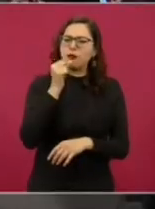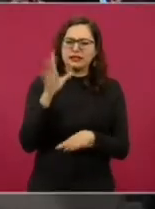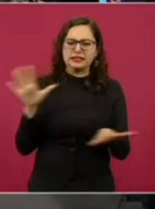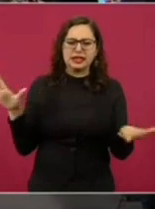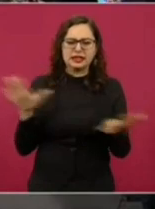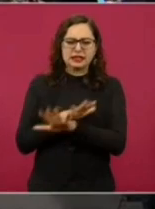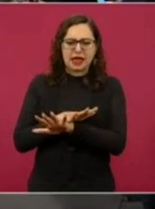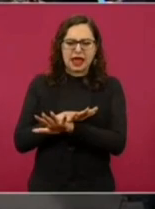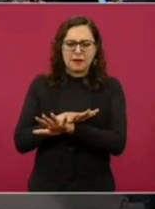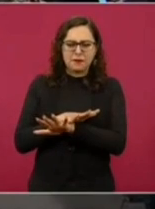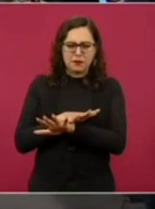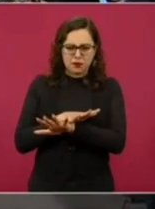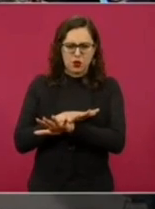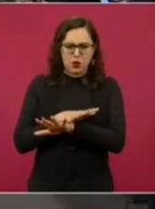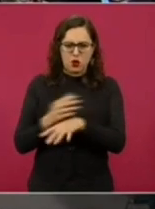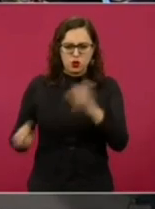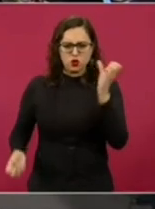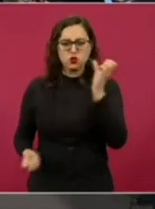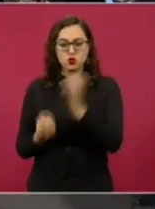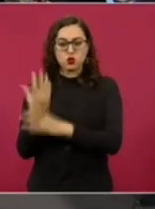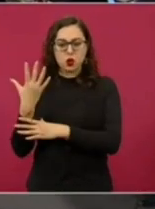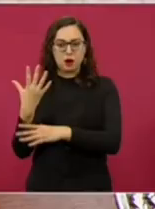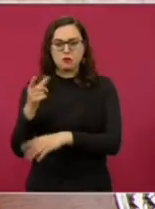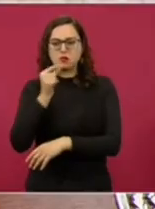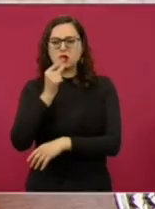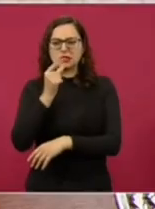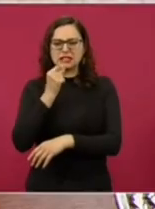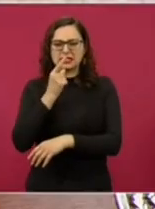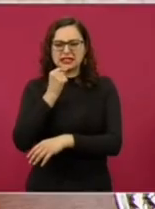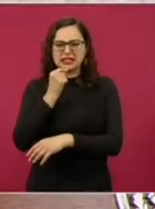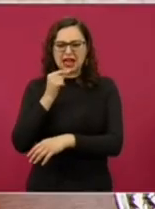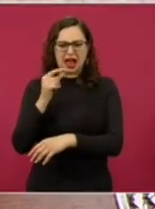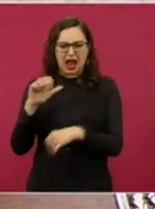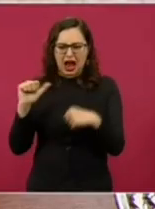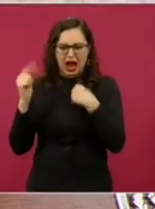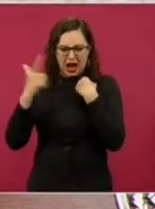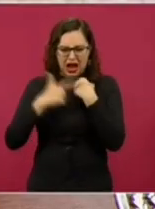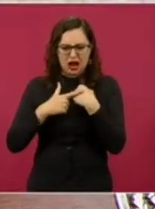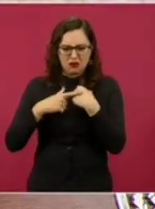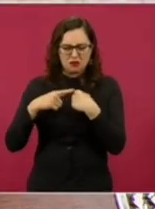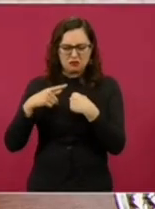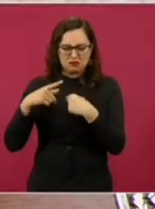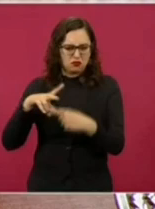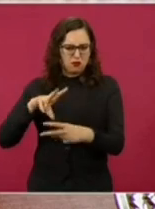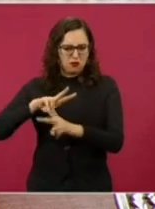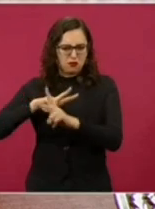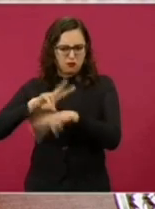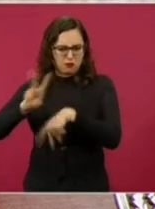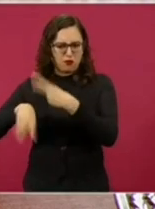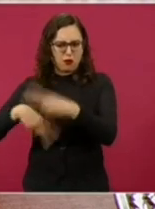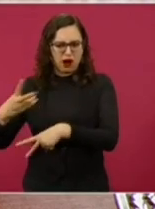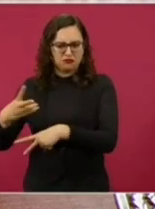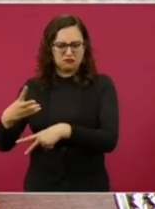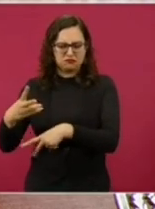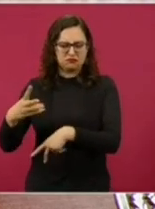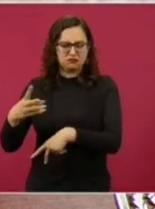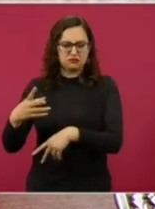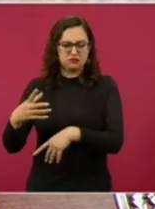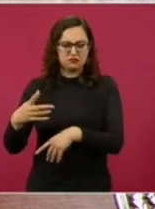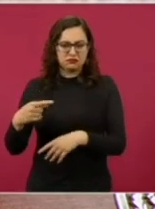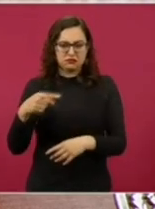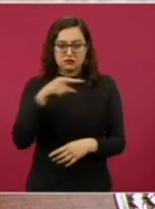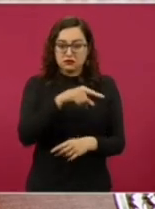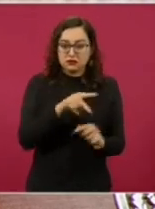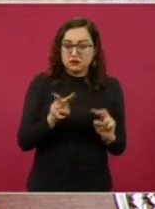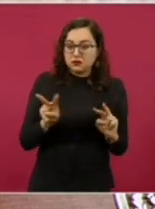y que estaba ya